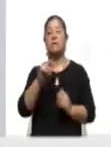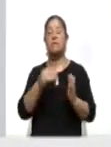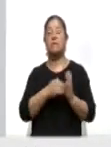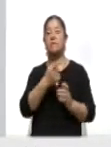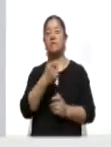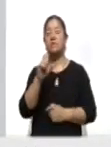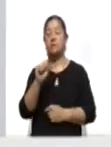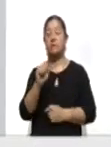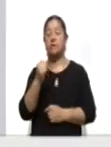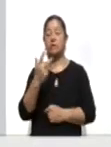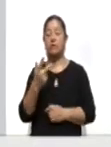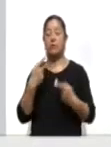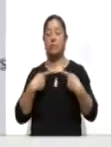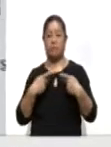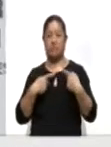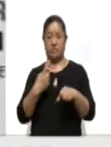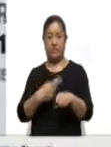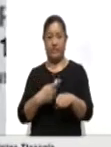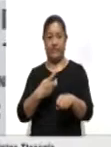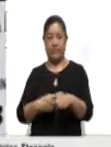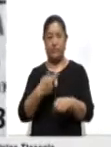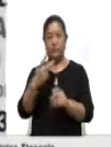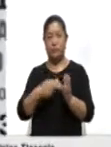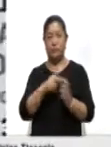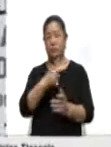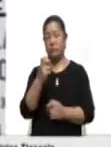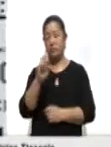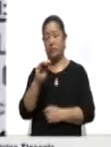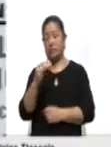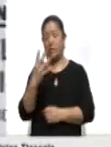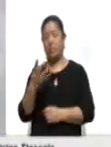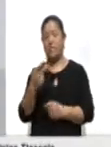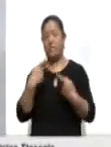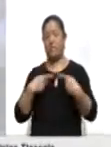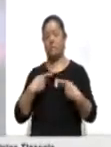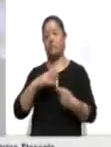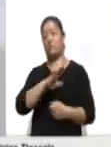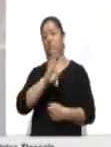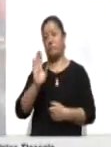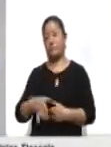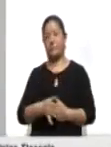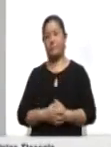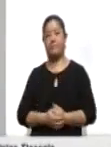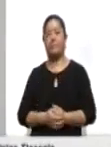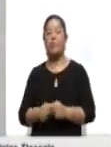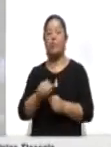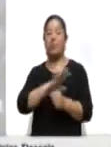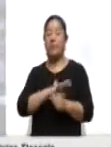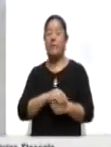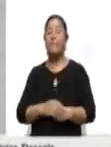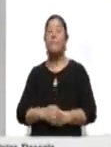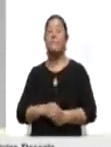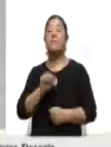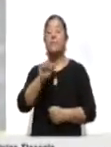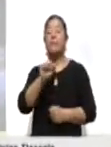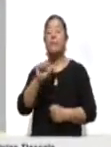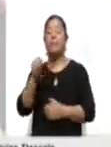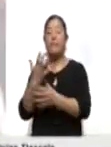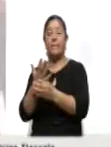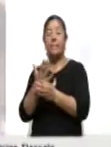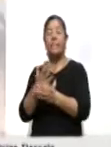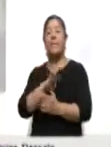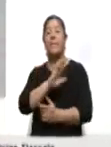.168 casos positivos y 2.294 fallecimientos. La dependencia informó que de las defunciones, una se